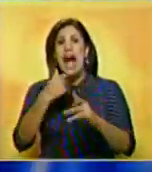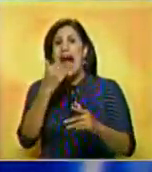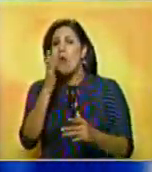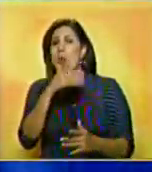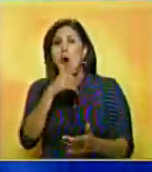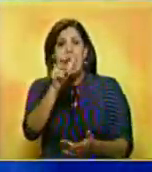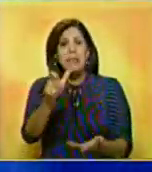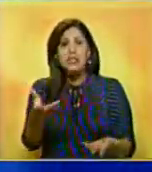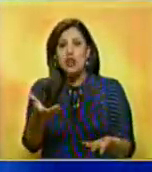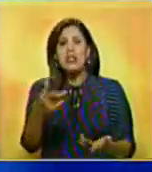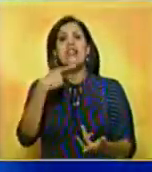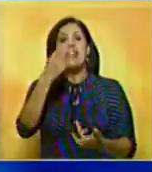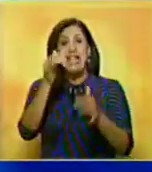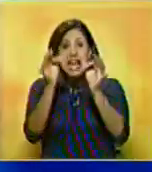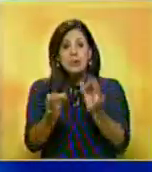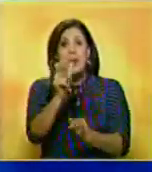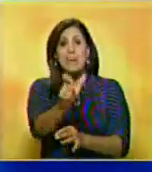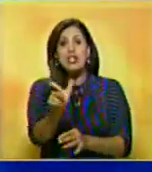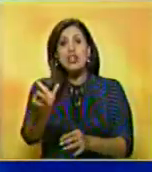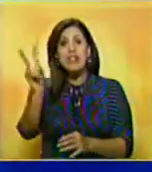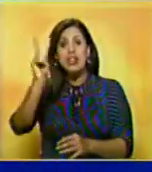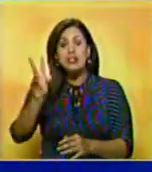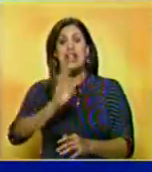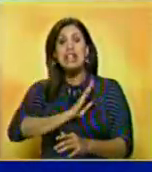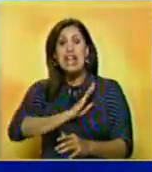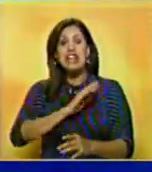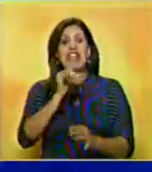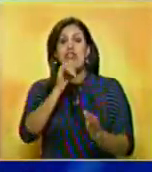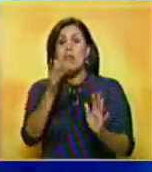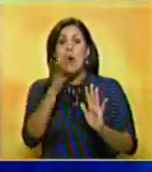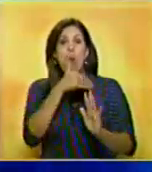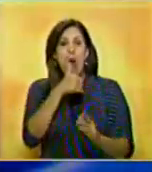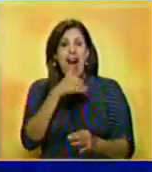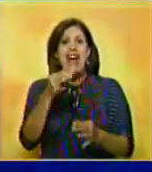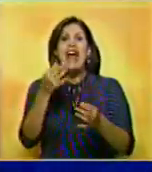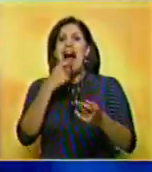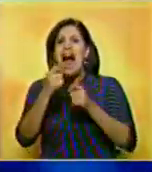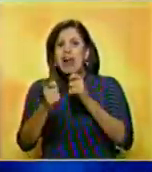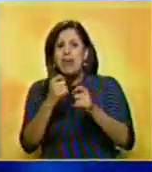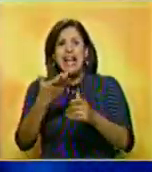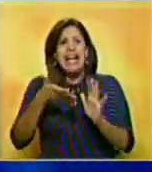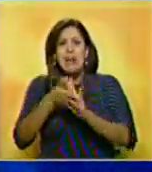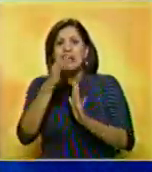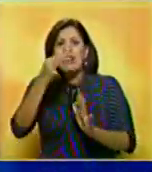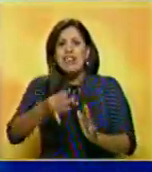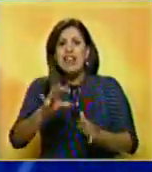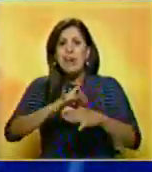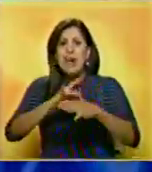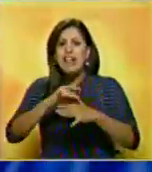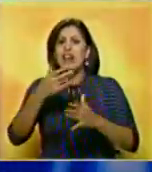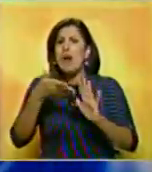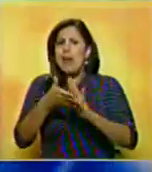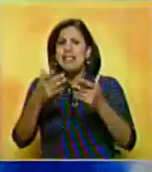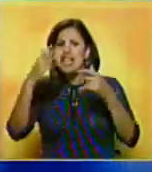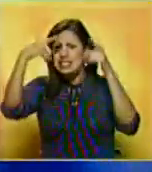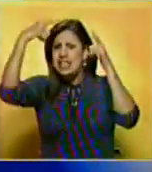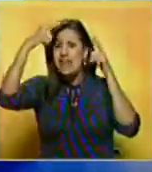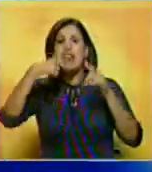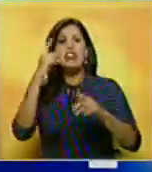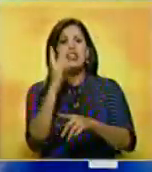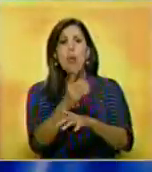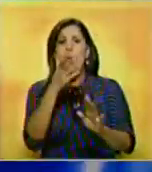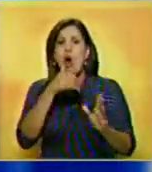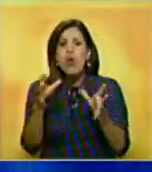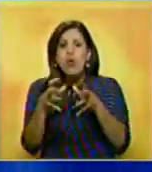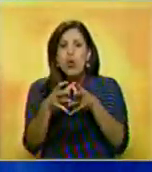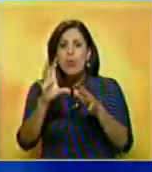anómala. Aseguran que los venezolanos se encuentran privados de información de carácter médico sobre el presidente Chávez. Denuncian que no existe